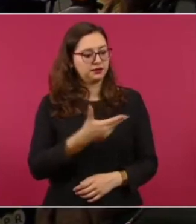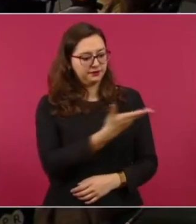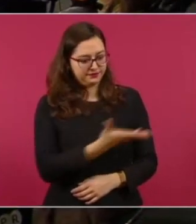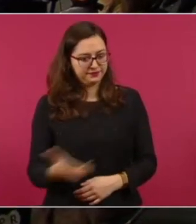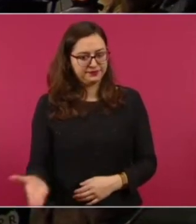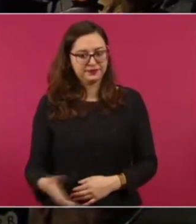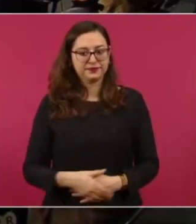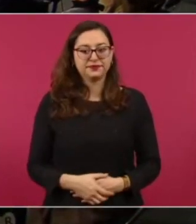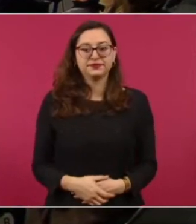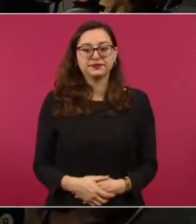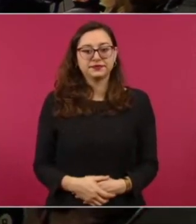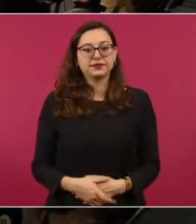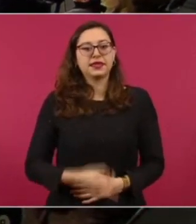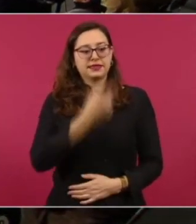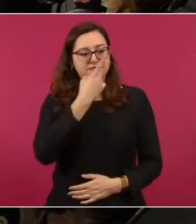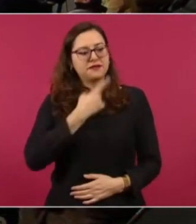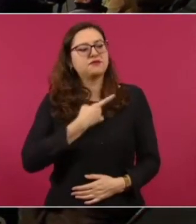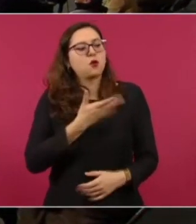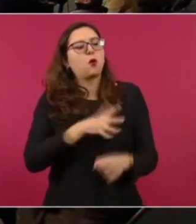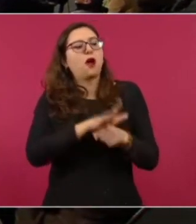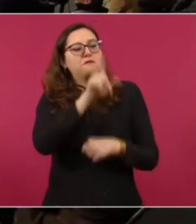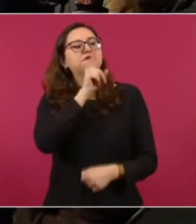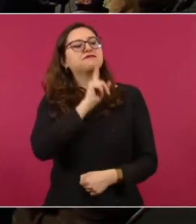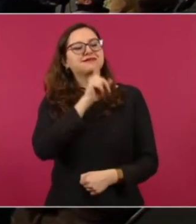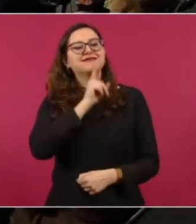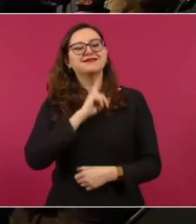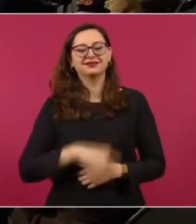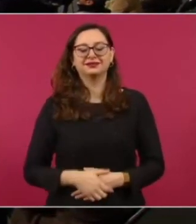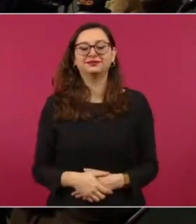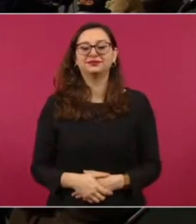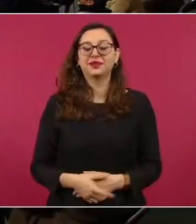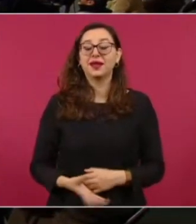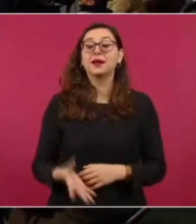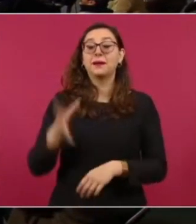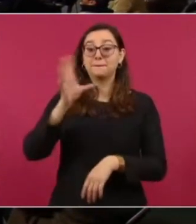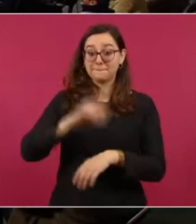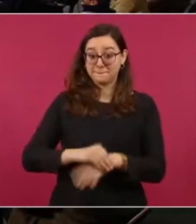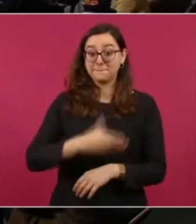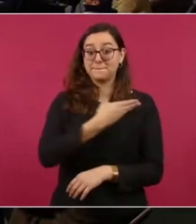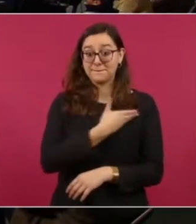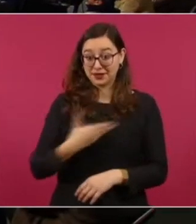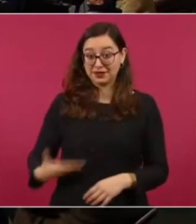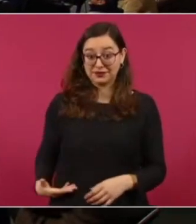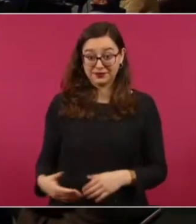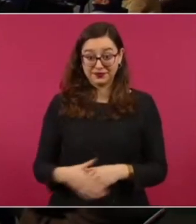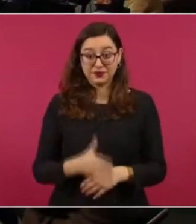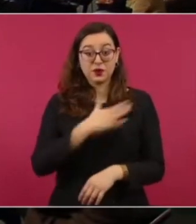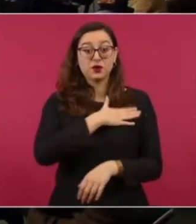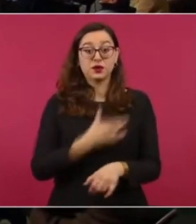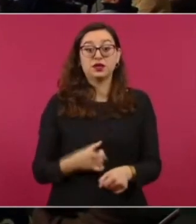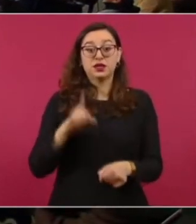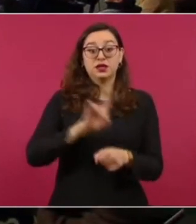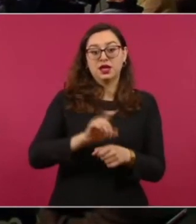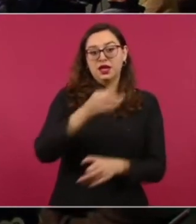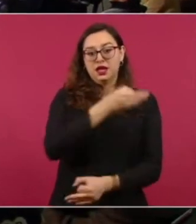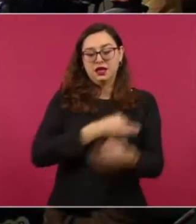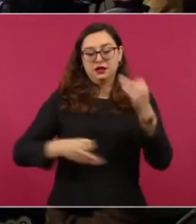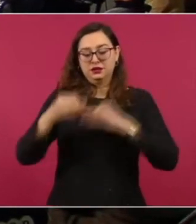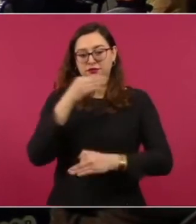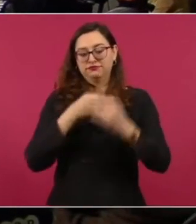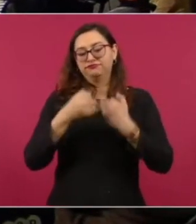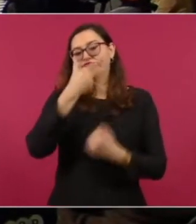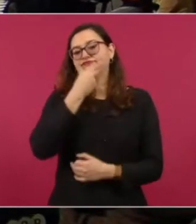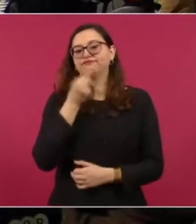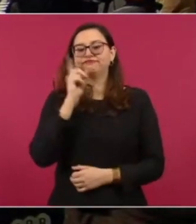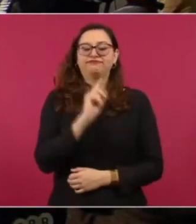¿qué dicen ahora? con su permiso señor presidente buenos días a todas, a todos hoy es 18 de